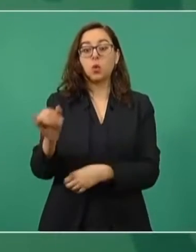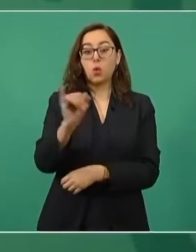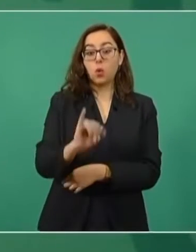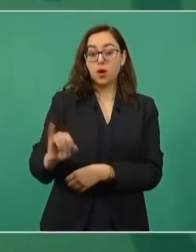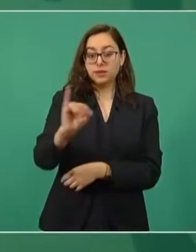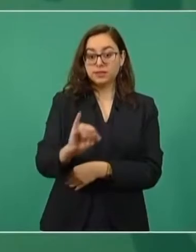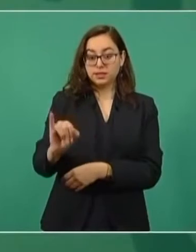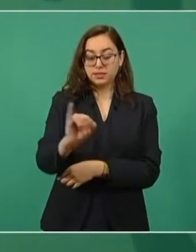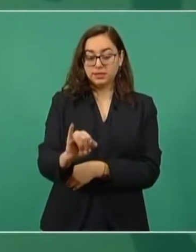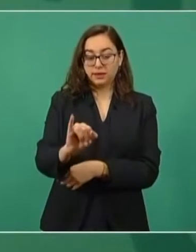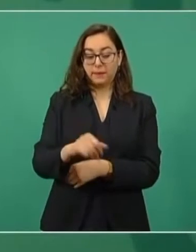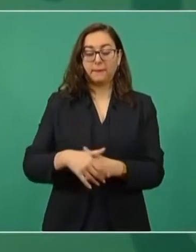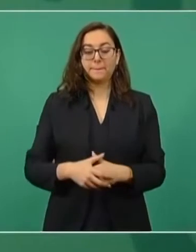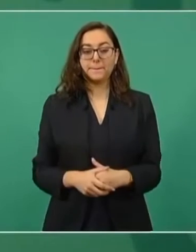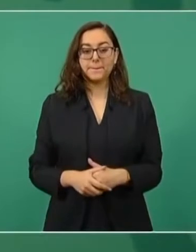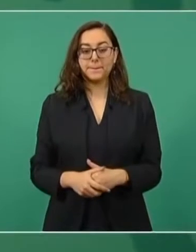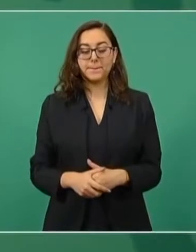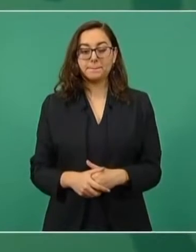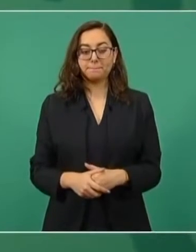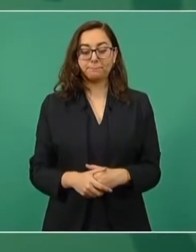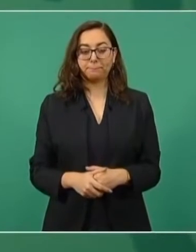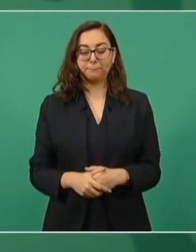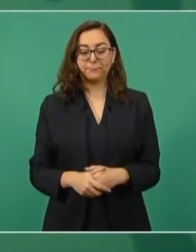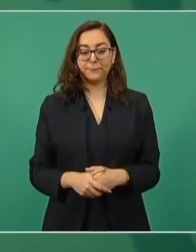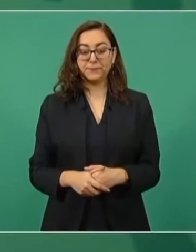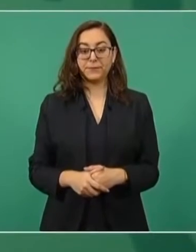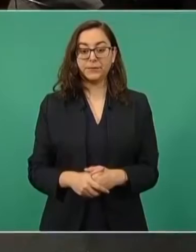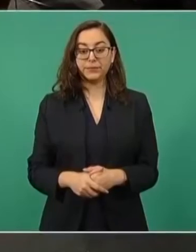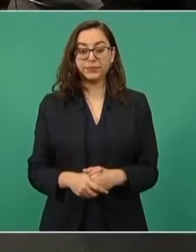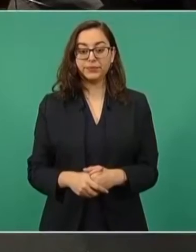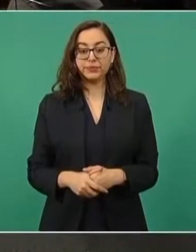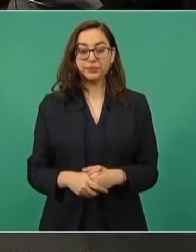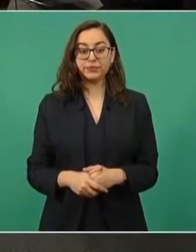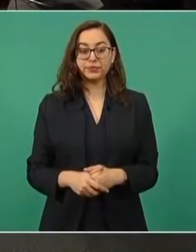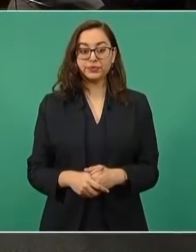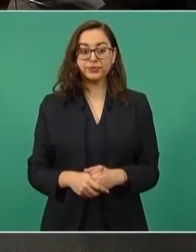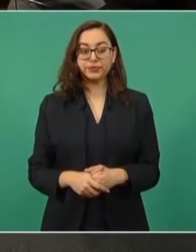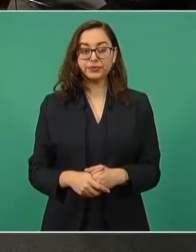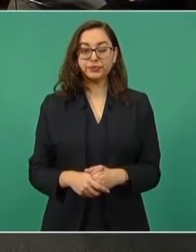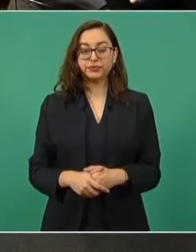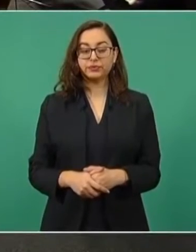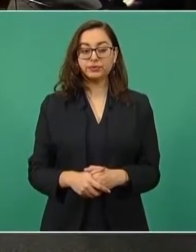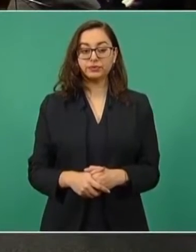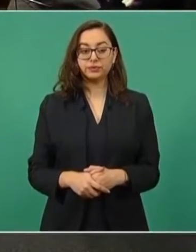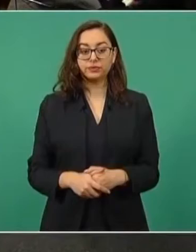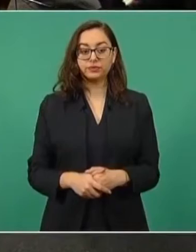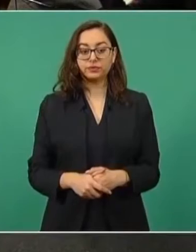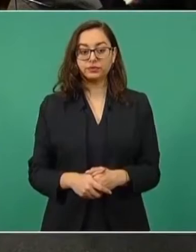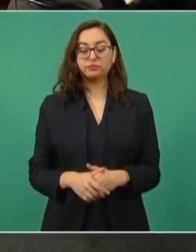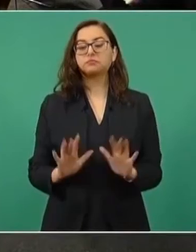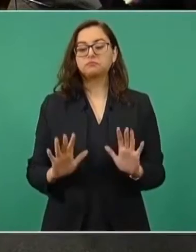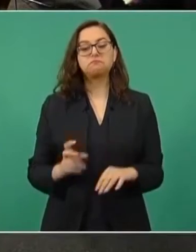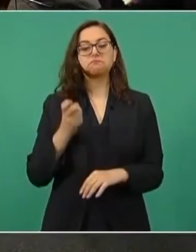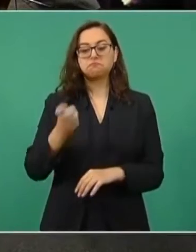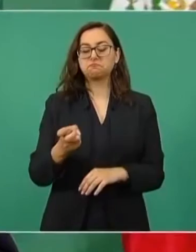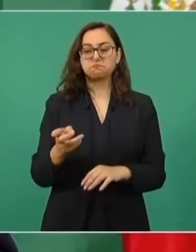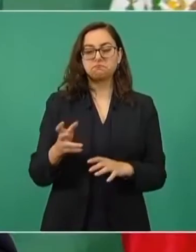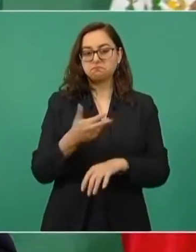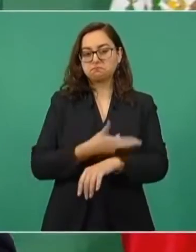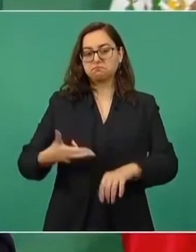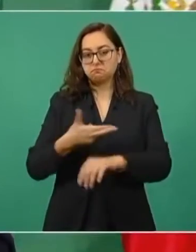en el programa está esas reuniones